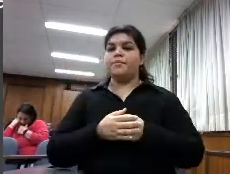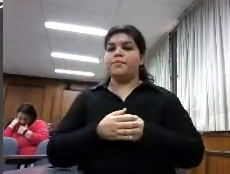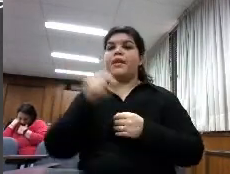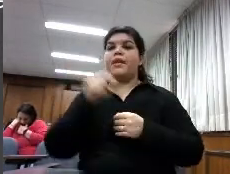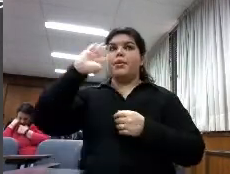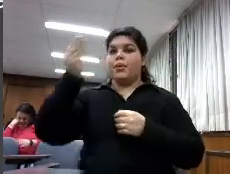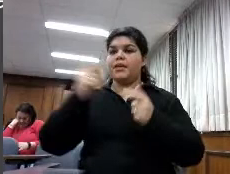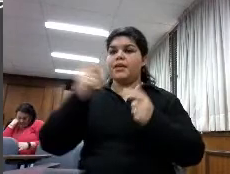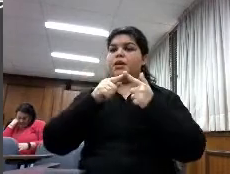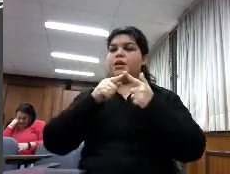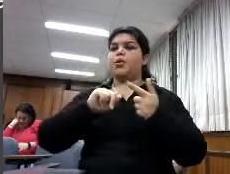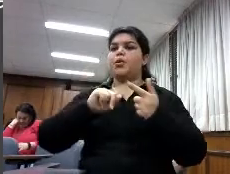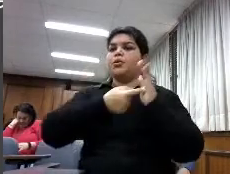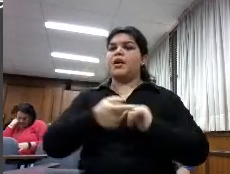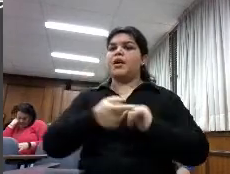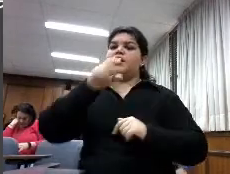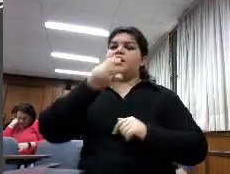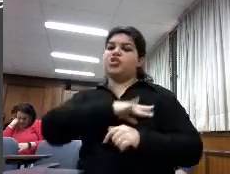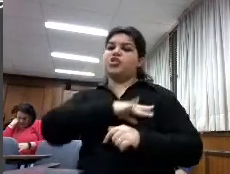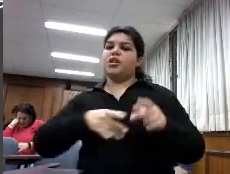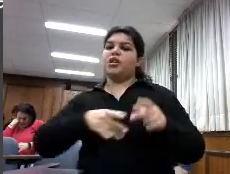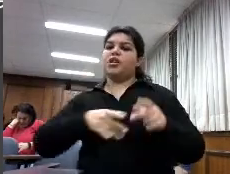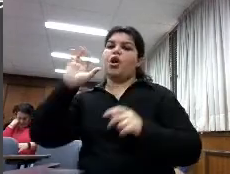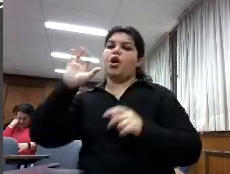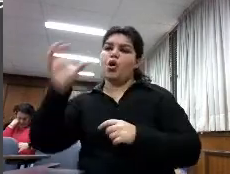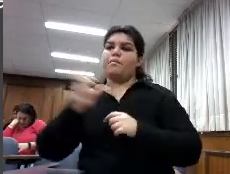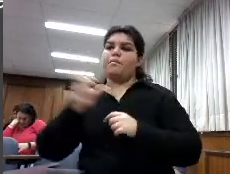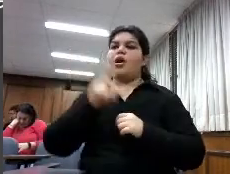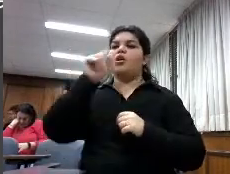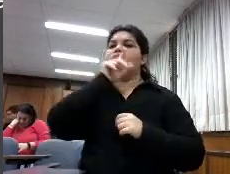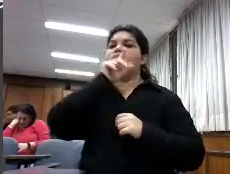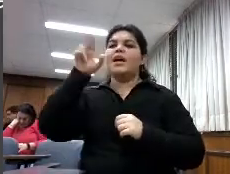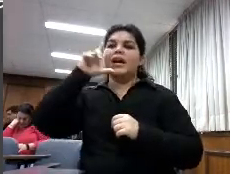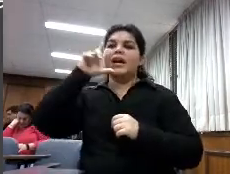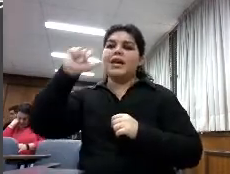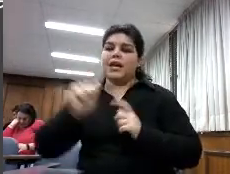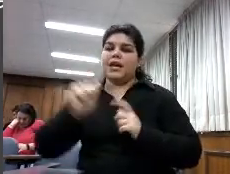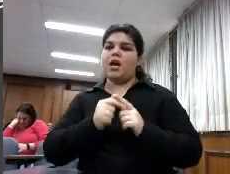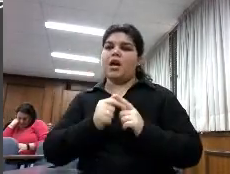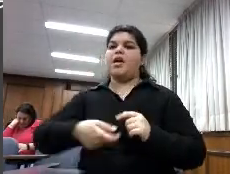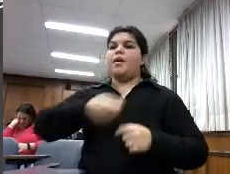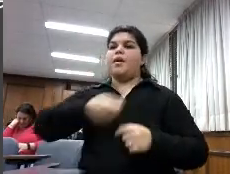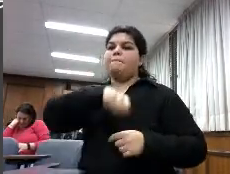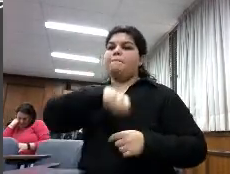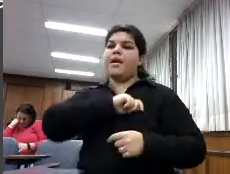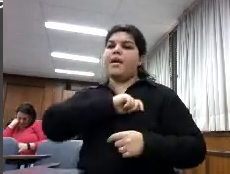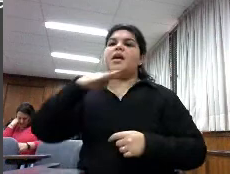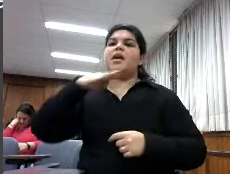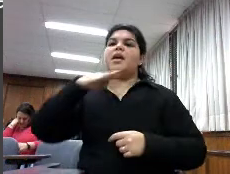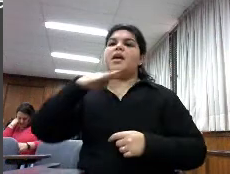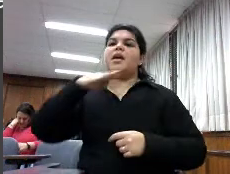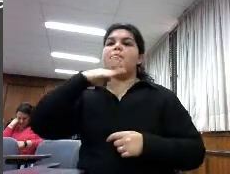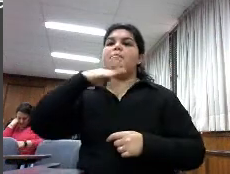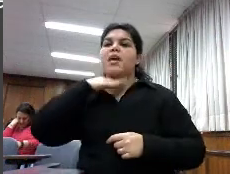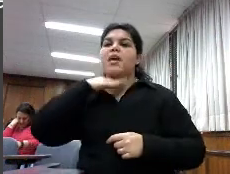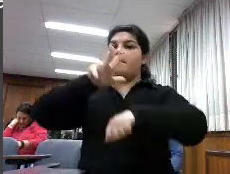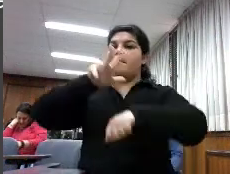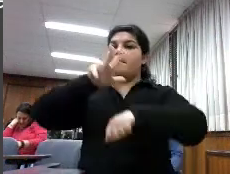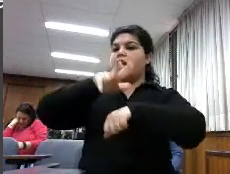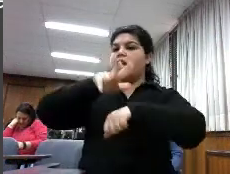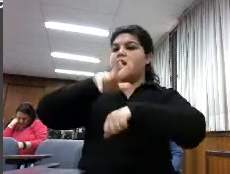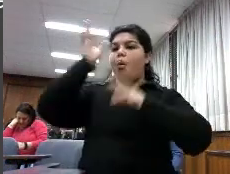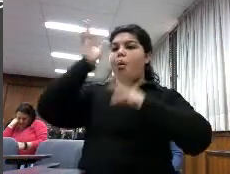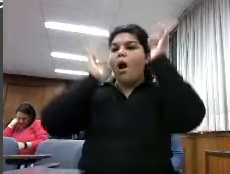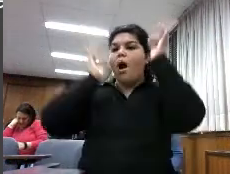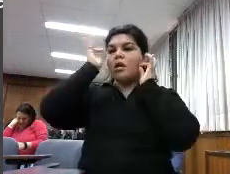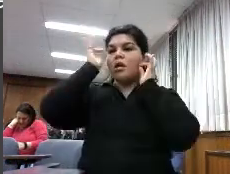Buenos Aires Chile Colombia Costa Rica España México Paraguay y Perú la encuesta